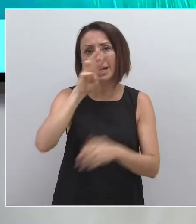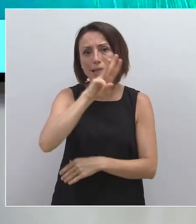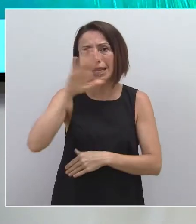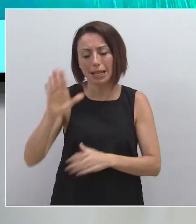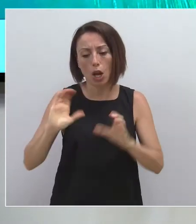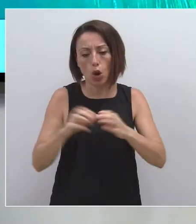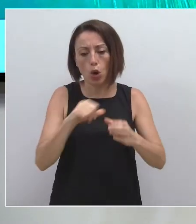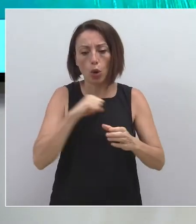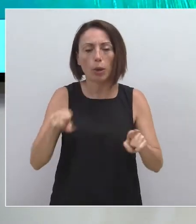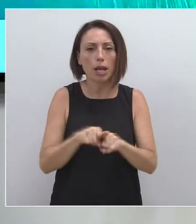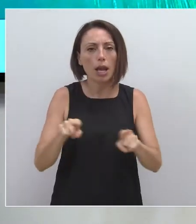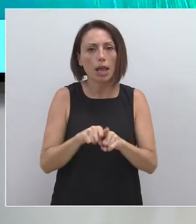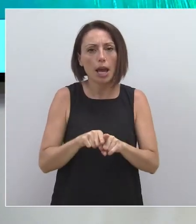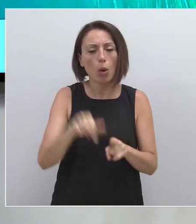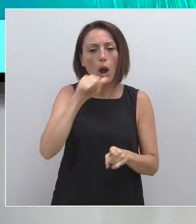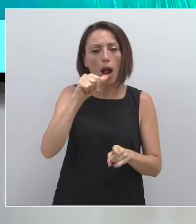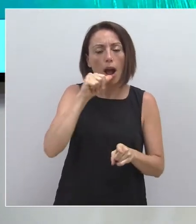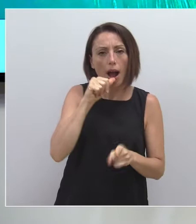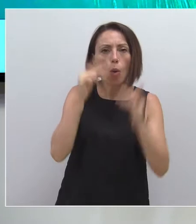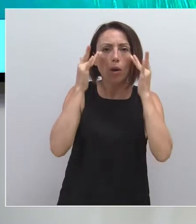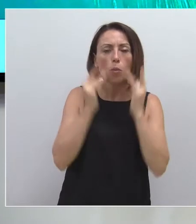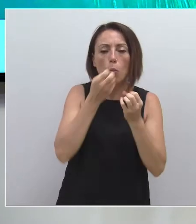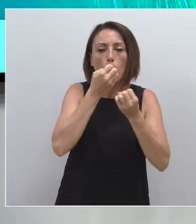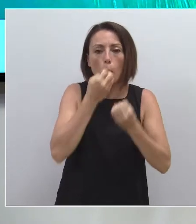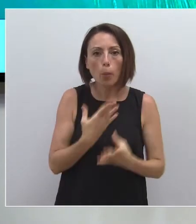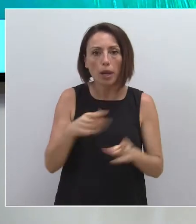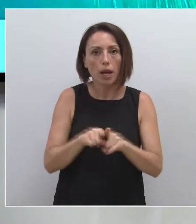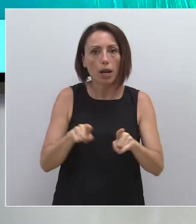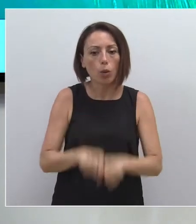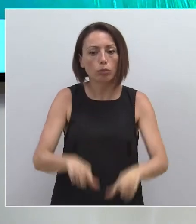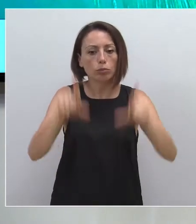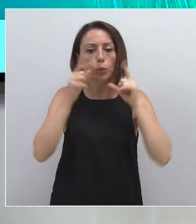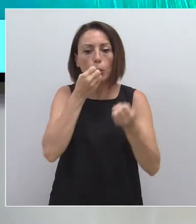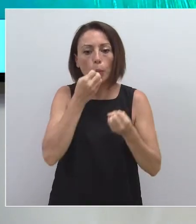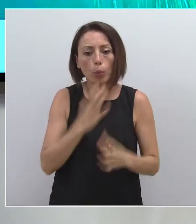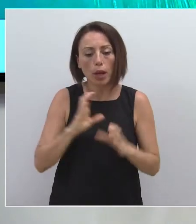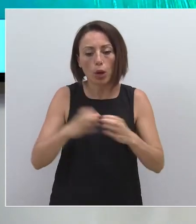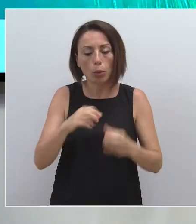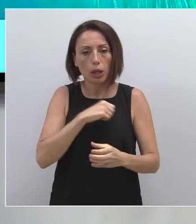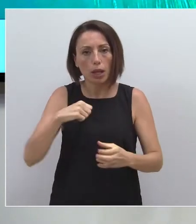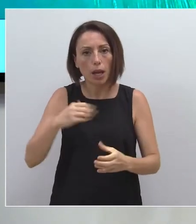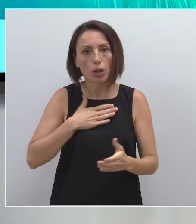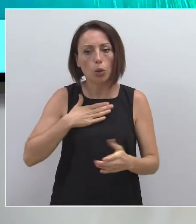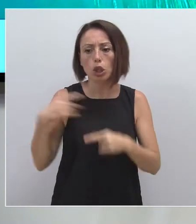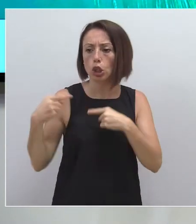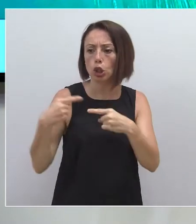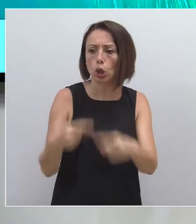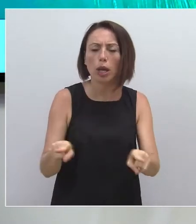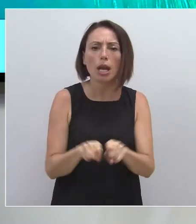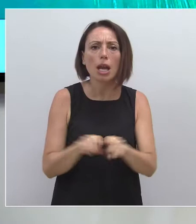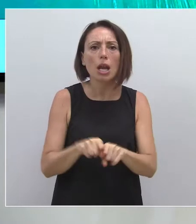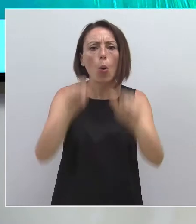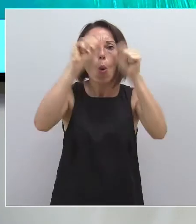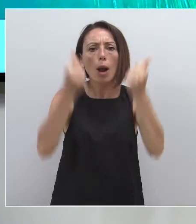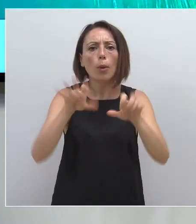en la excelencia en depuración y saneamiento. La región de Murcia se reafirma día a día como un modelo mundial en la